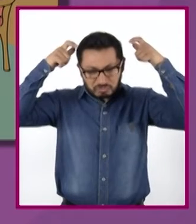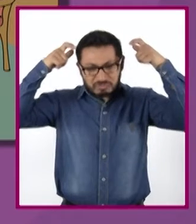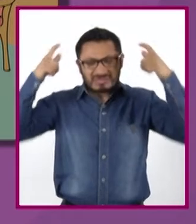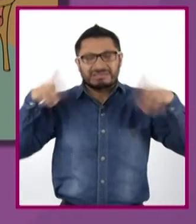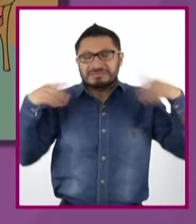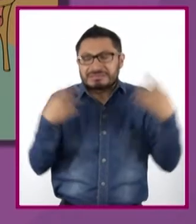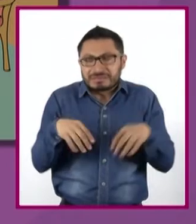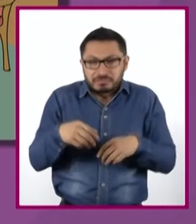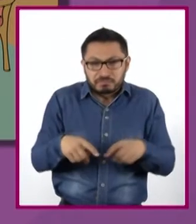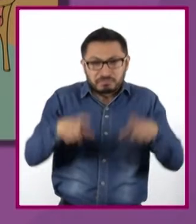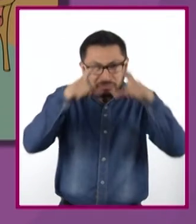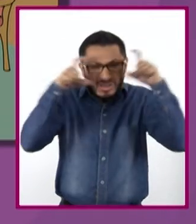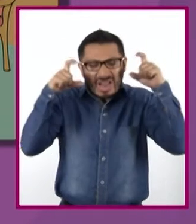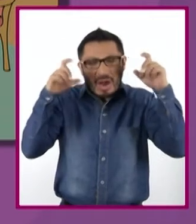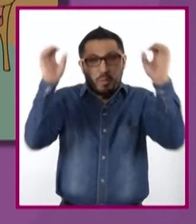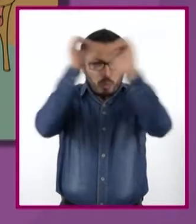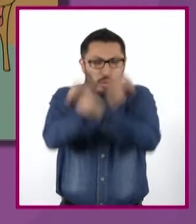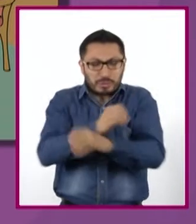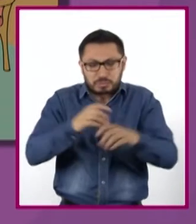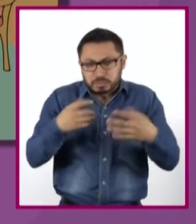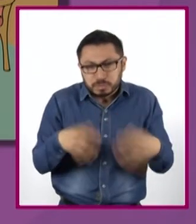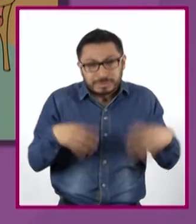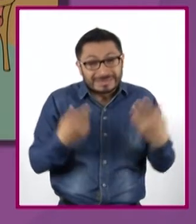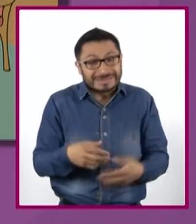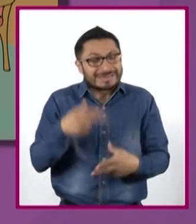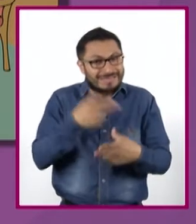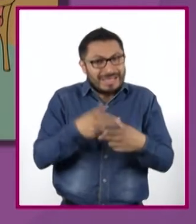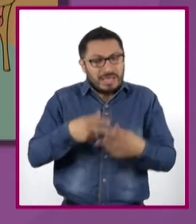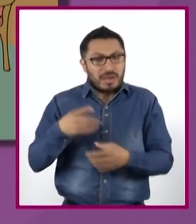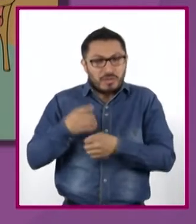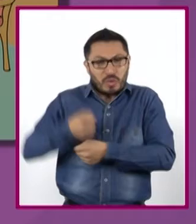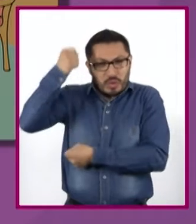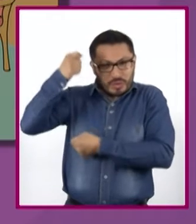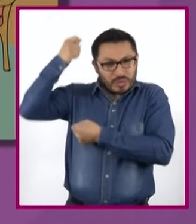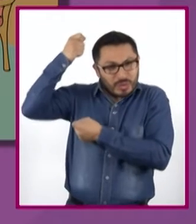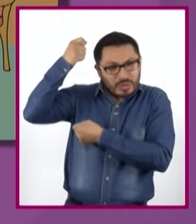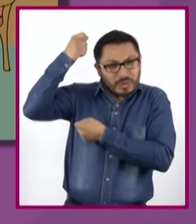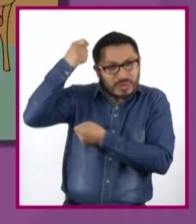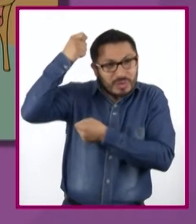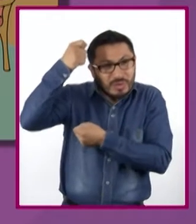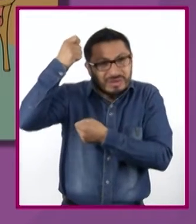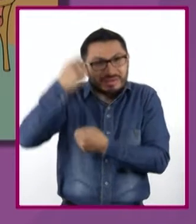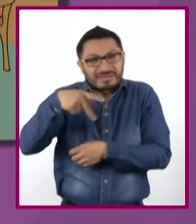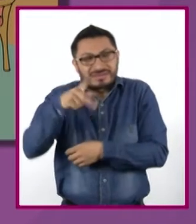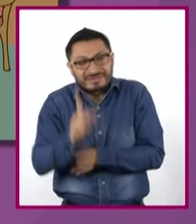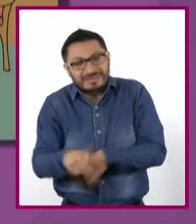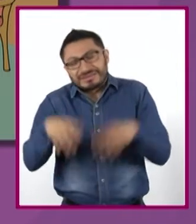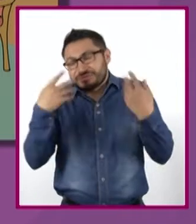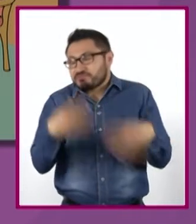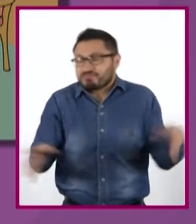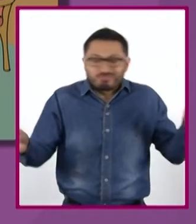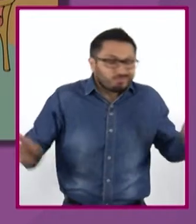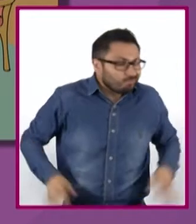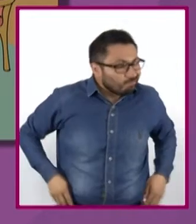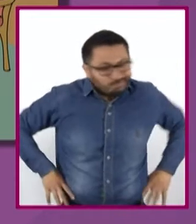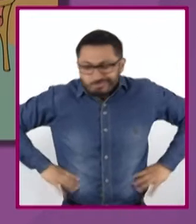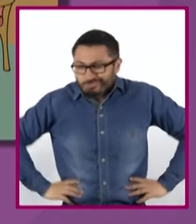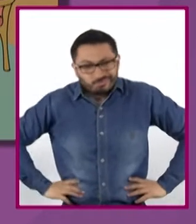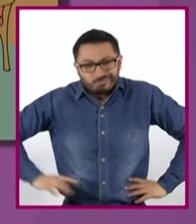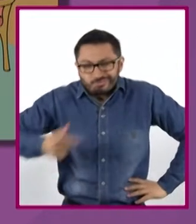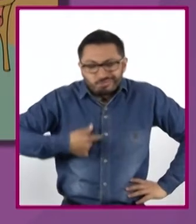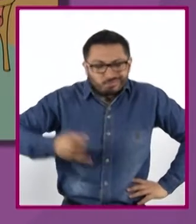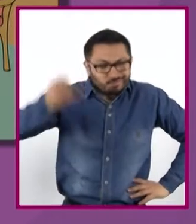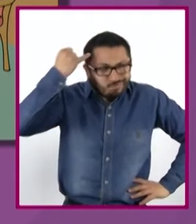este, mis anteojos oscuros, ¿sí? Hasta una sombrillita, ¿no? Pero, pues, ¿qué? Me puse a imaginar,